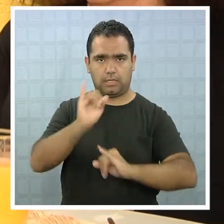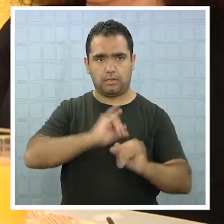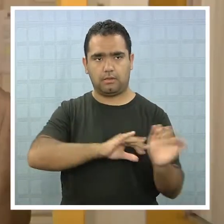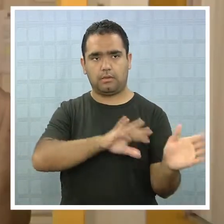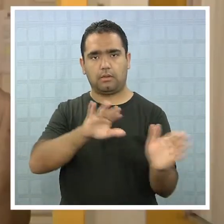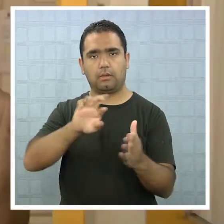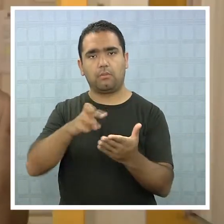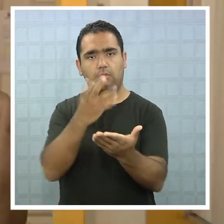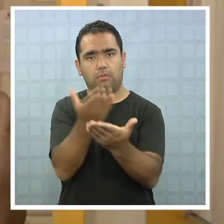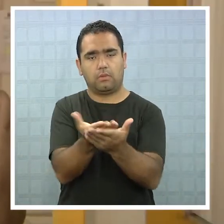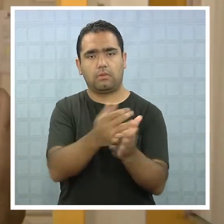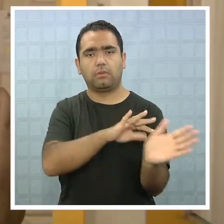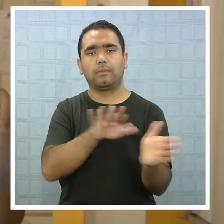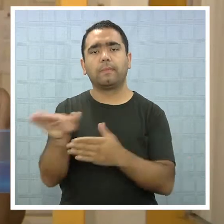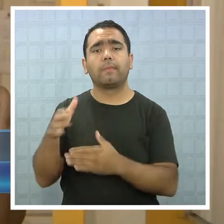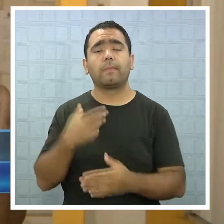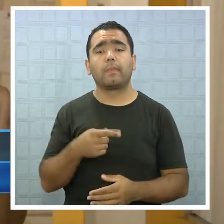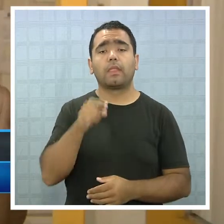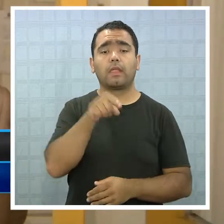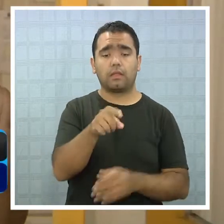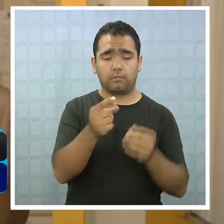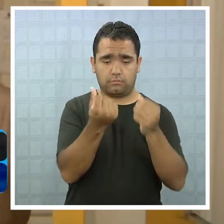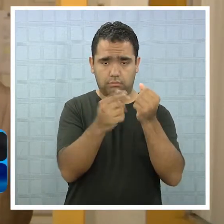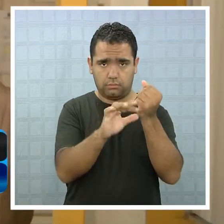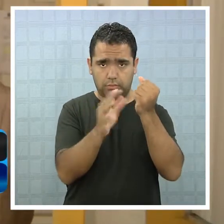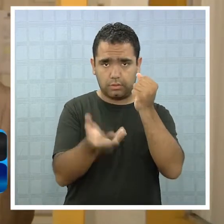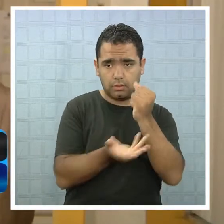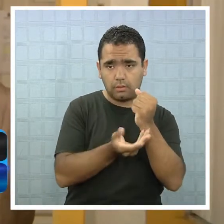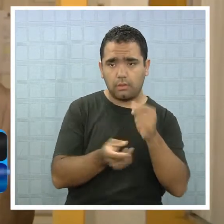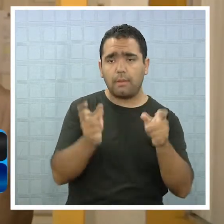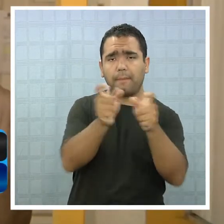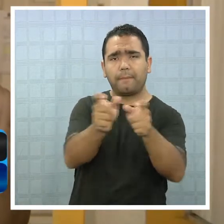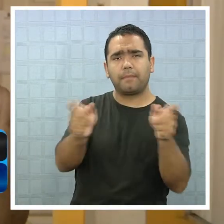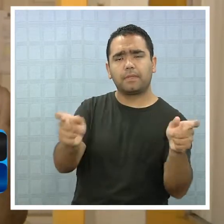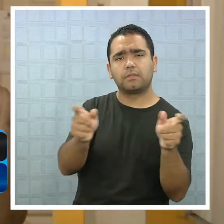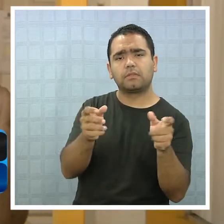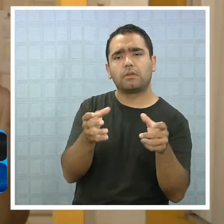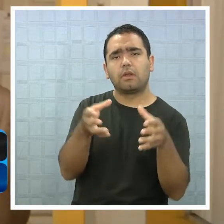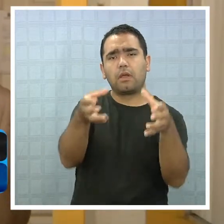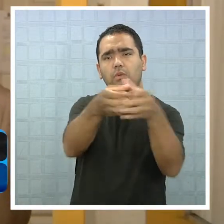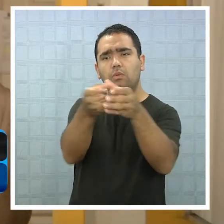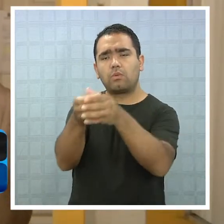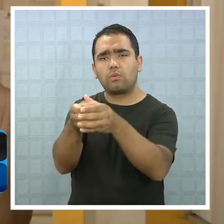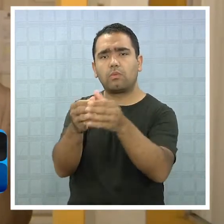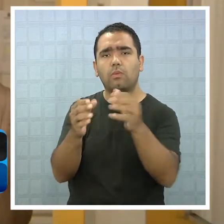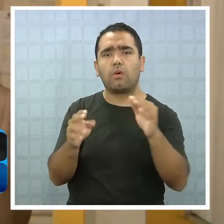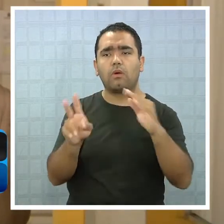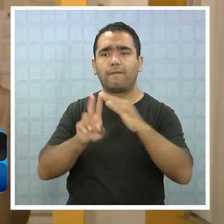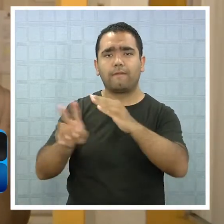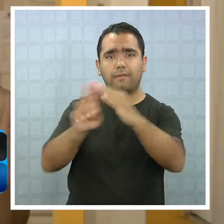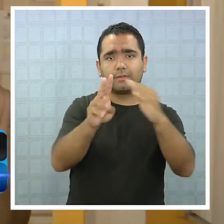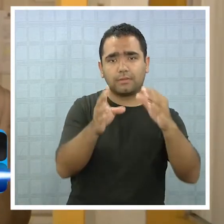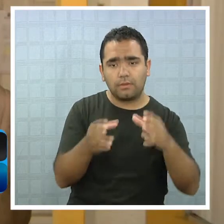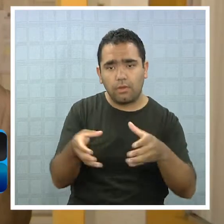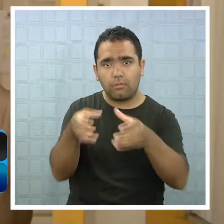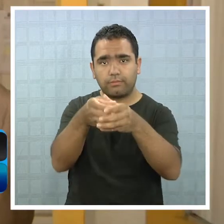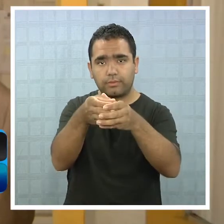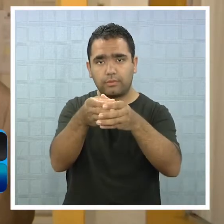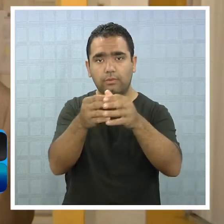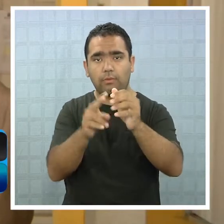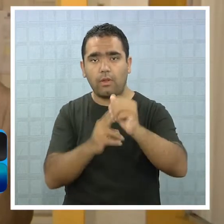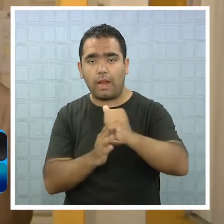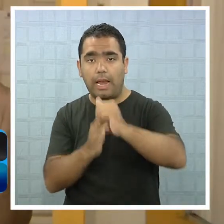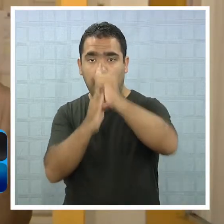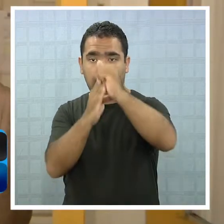que principalmente busca ir a apoyar la gestión que desarrollan y realizan los dirigentes sociales de nuestra región